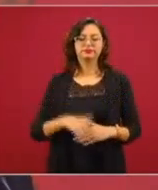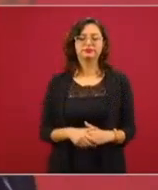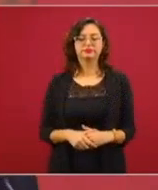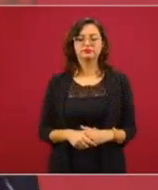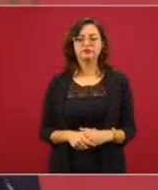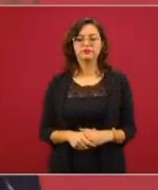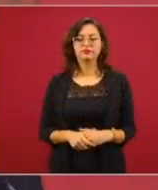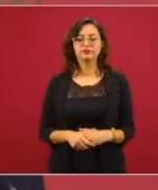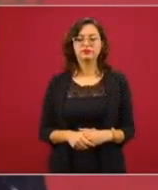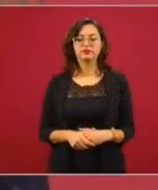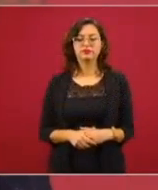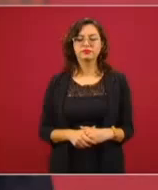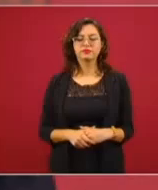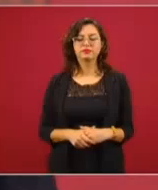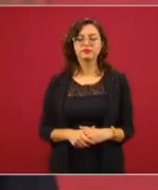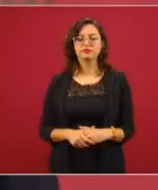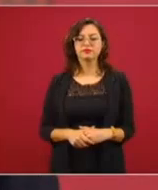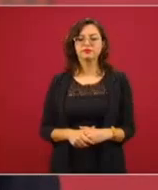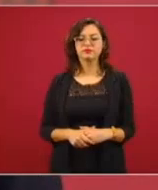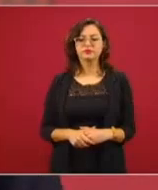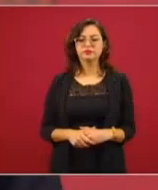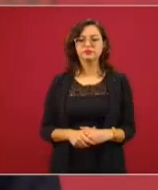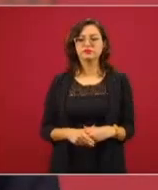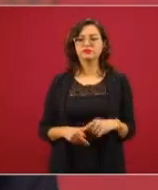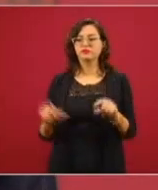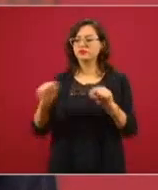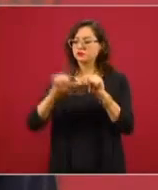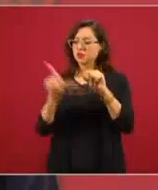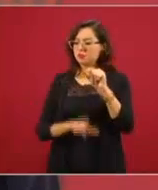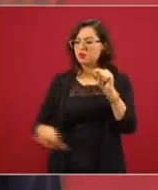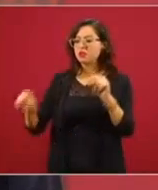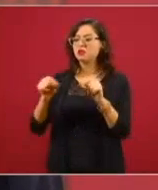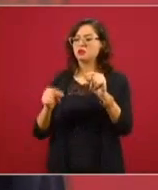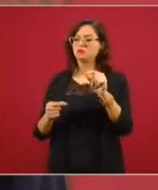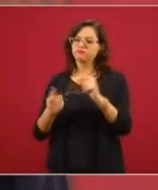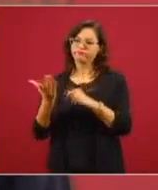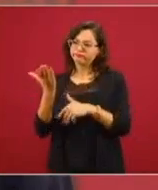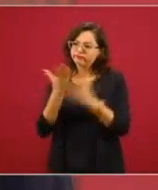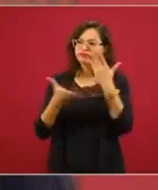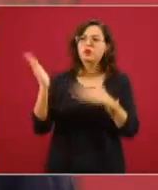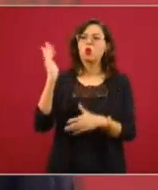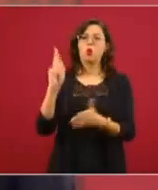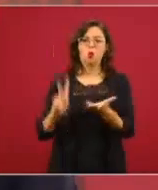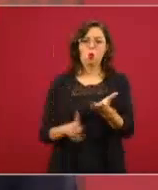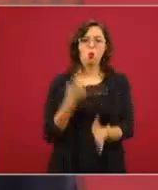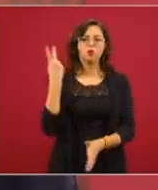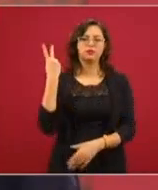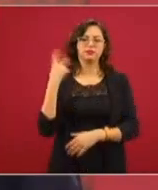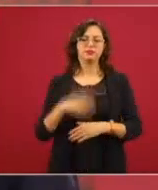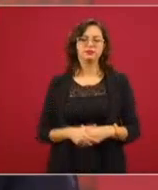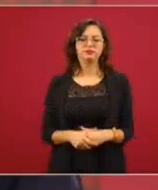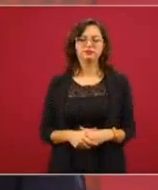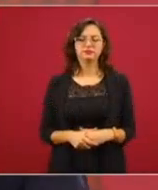así es como vamos a lograr el renacimiento de México. Y tenemos